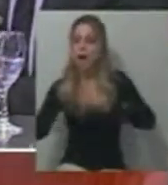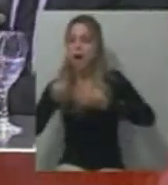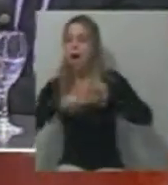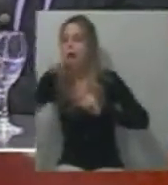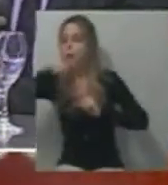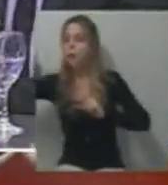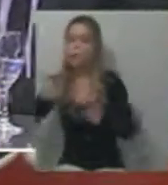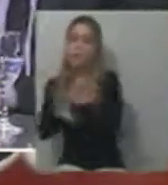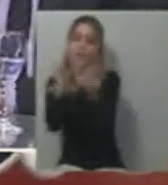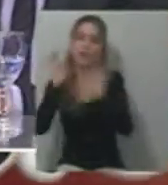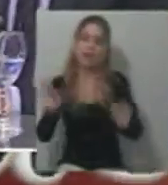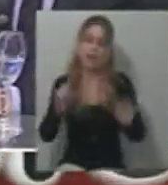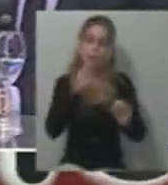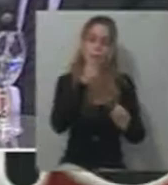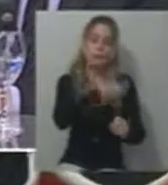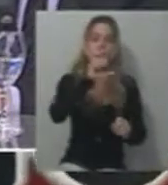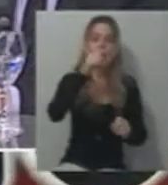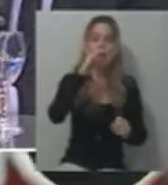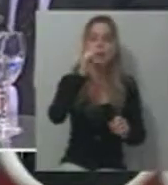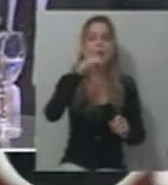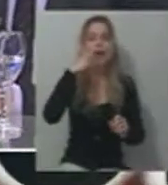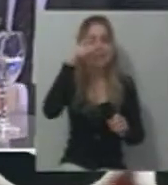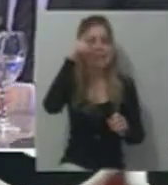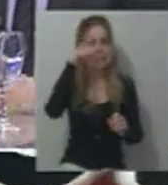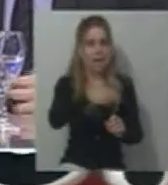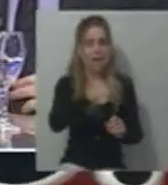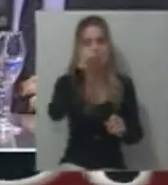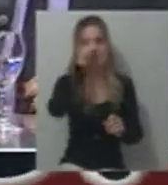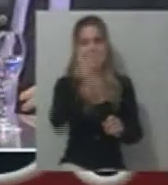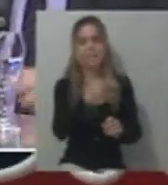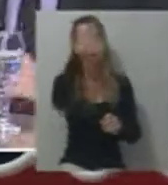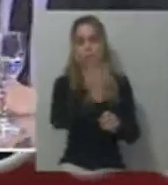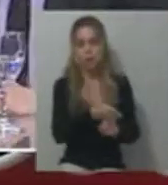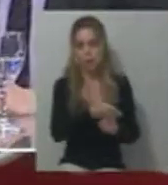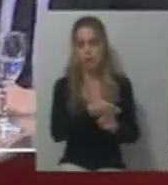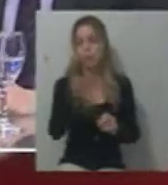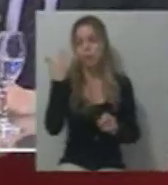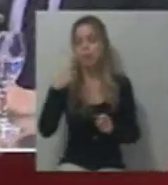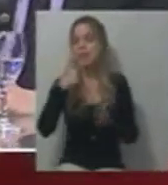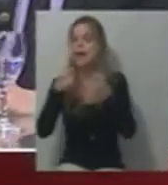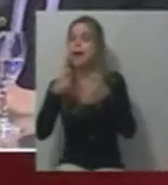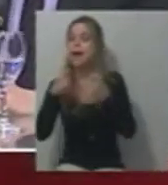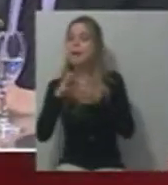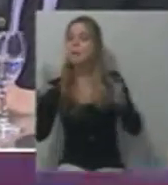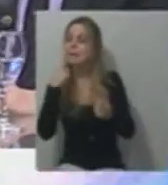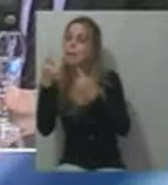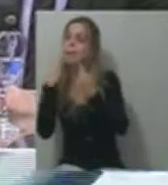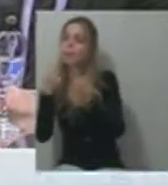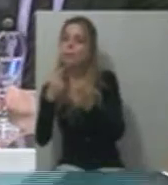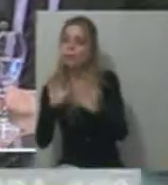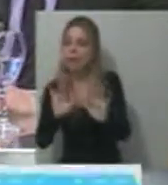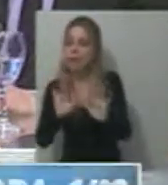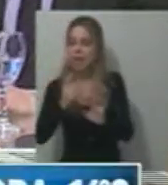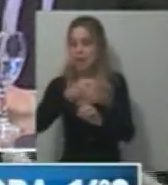Cabandié en 23% fue medido antes de todo lo que pasó. Yo creo que hay que hacer un refresh de estas últimas